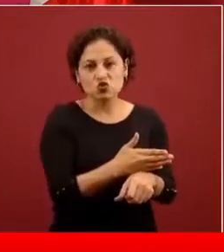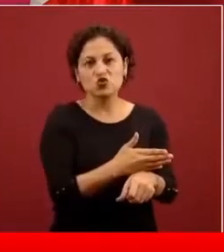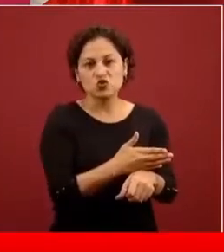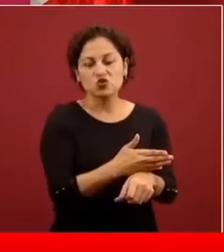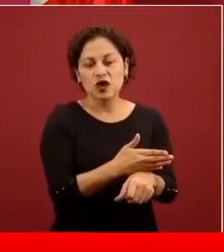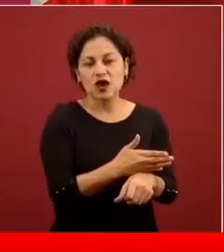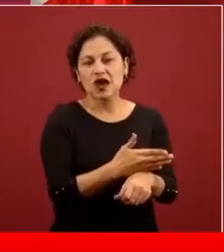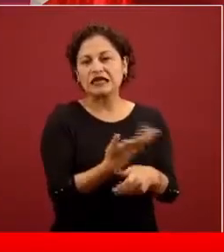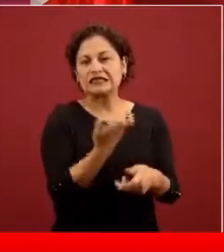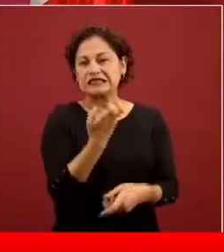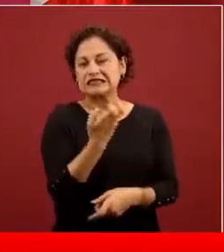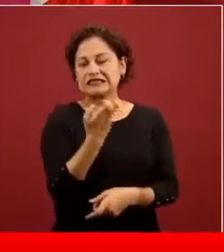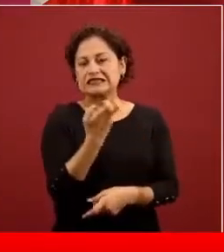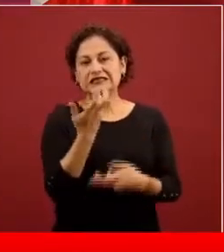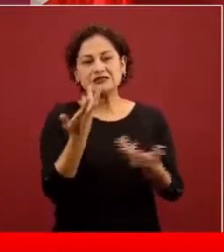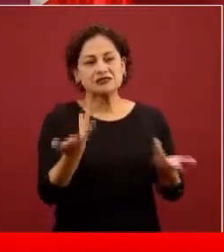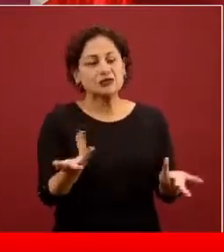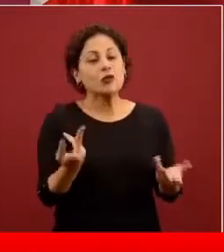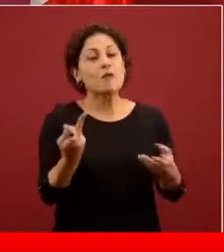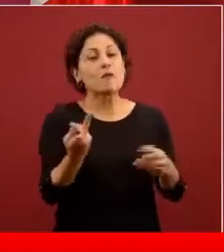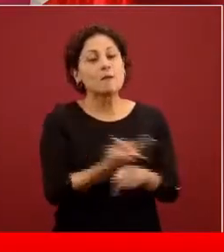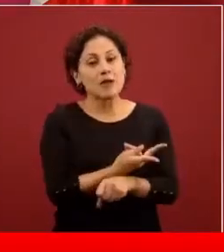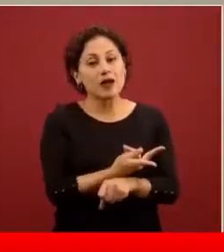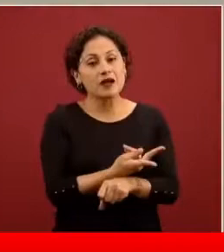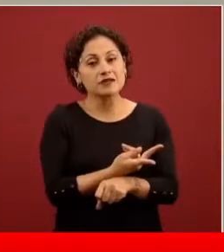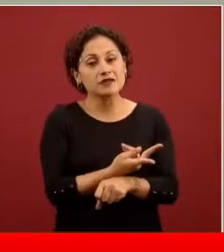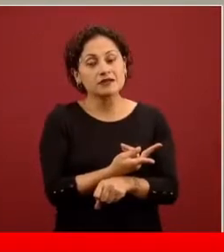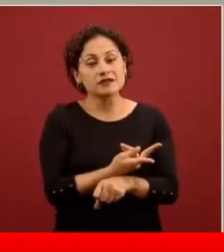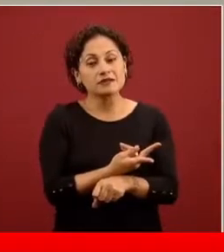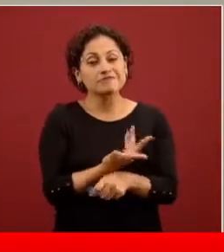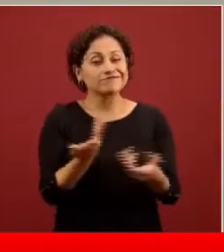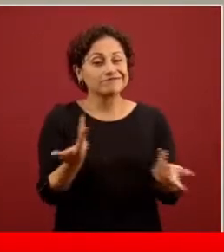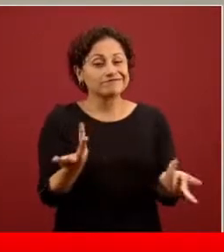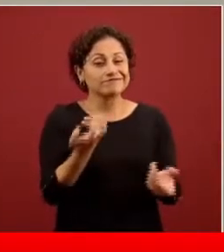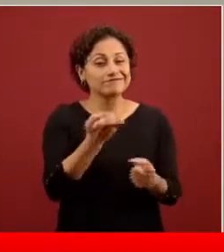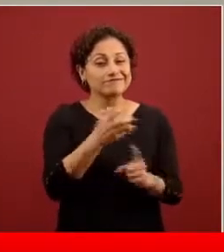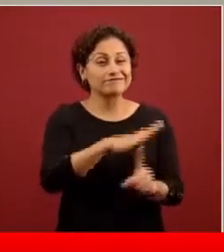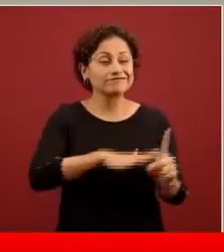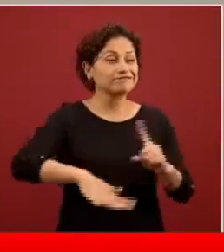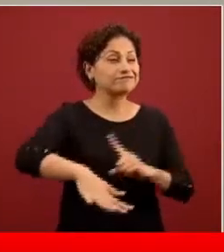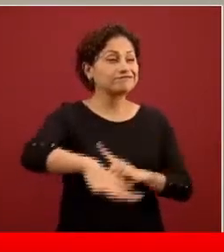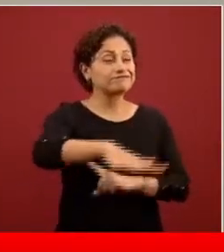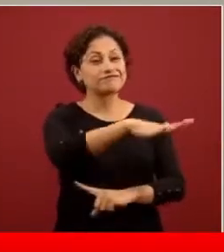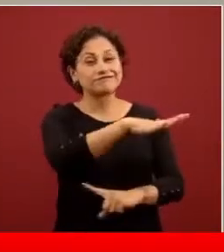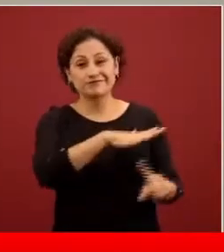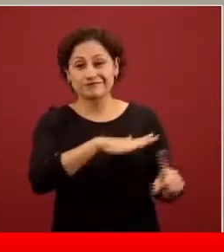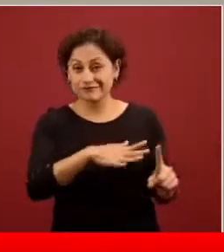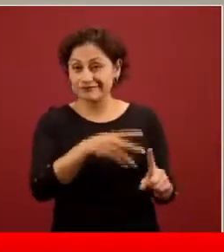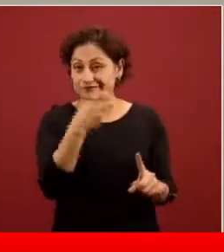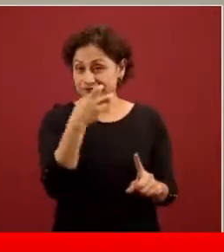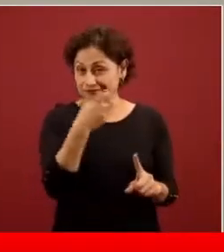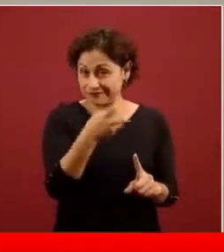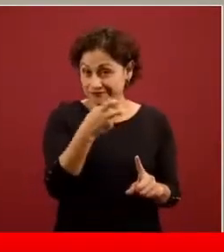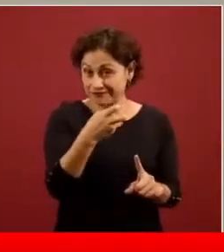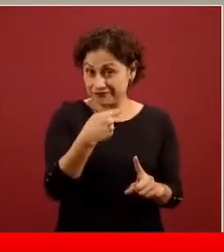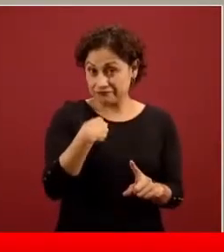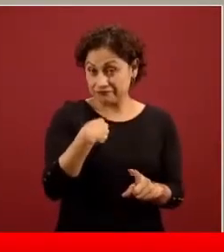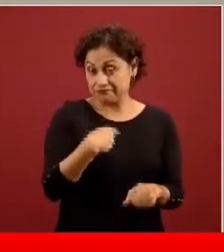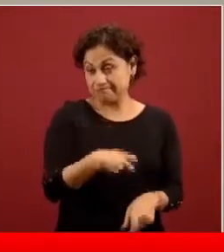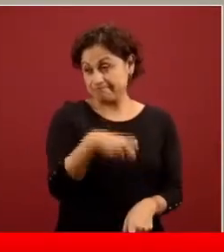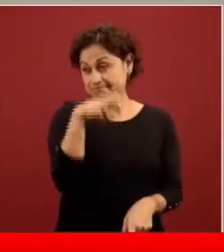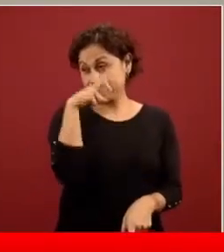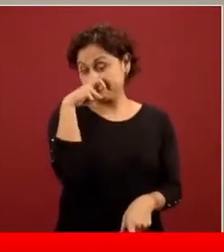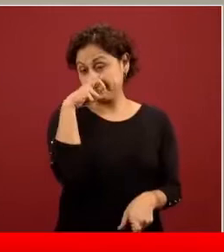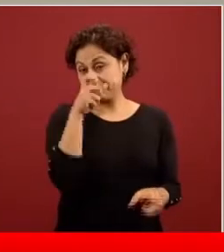pública. Y al usar a la fuerza pública, no solamente se cometen acciones que pueden hacer